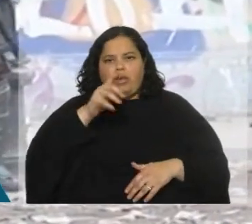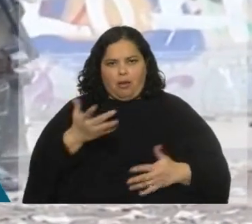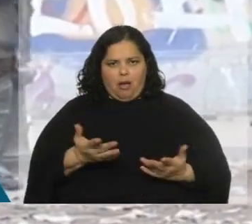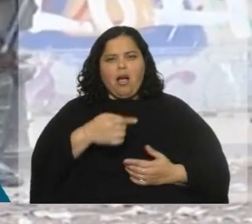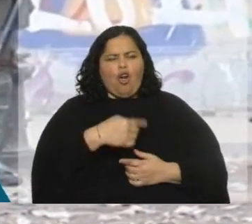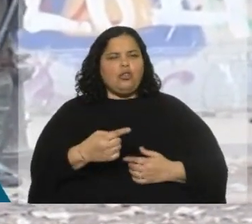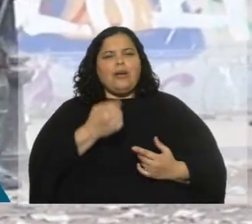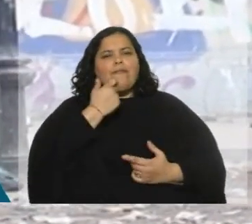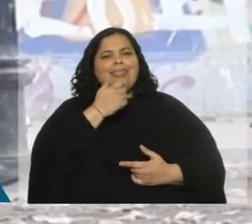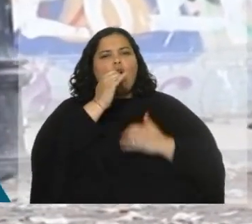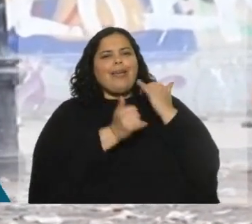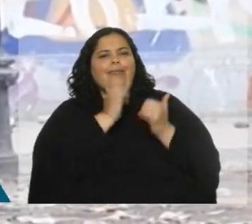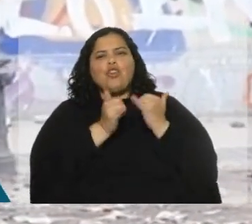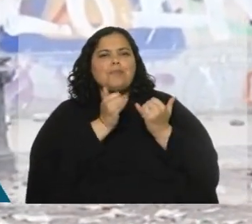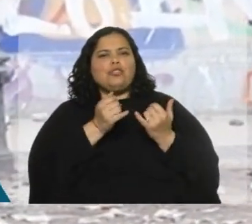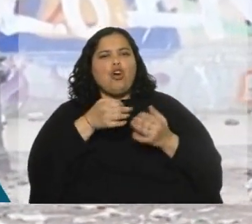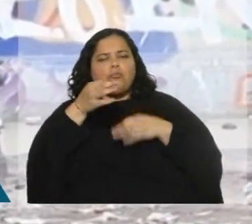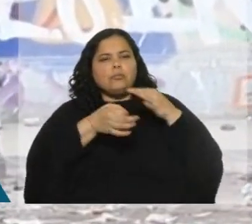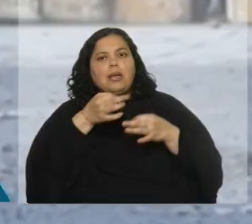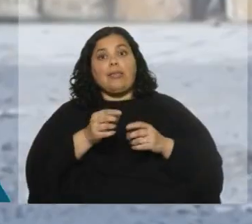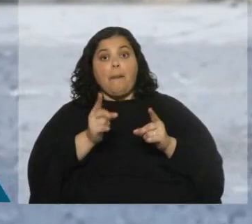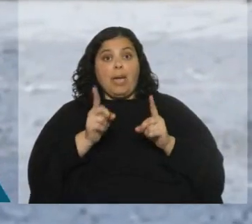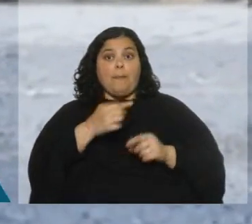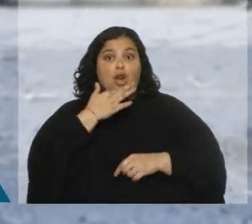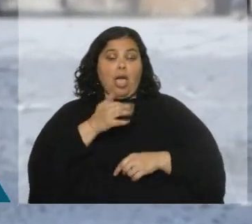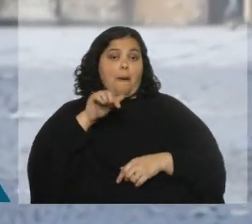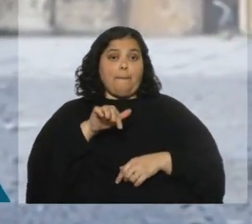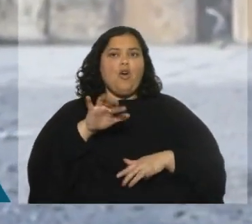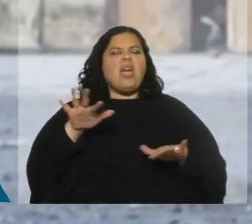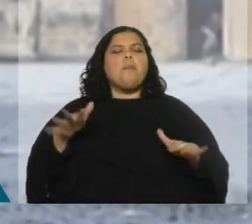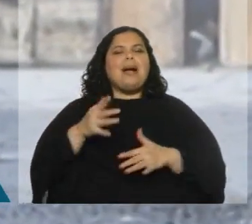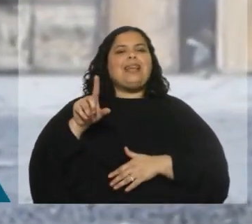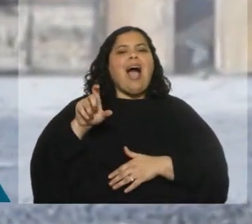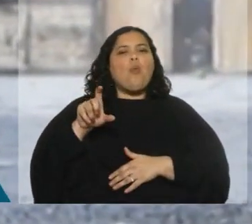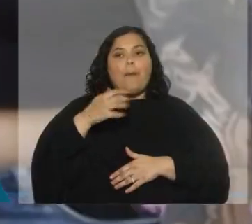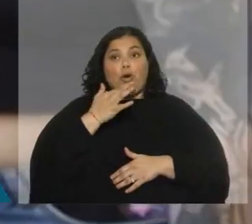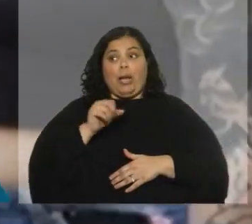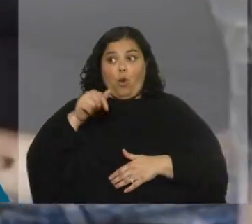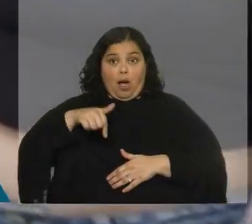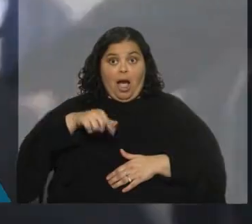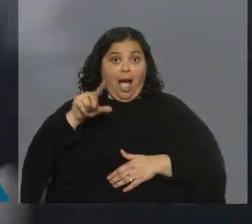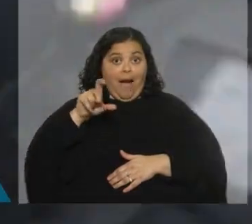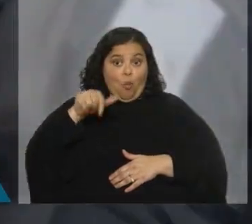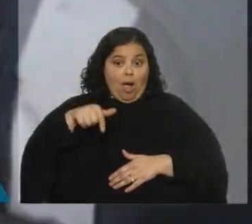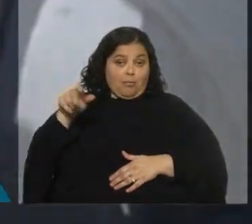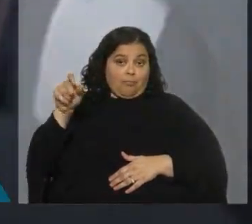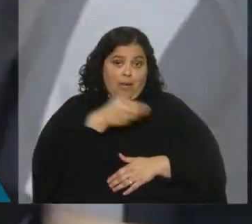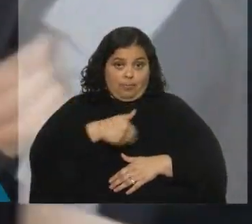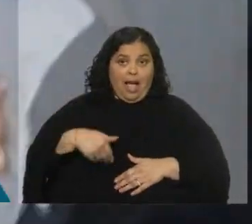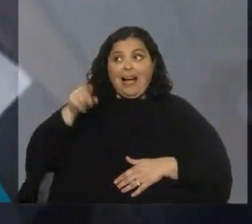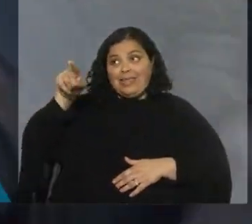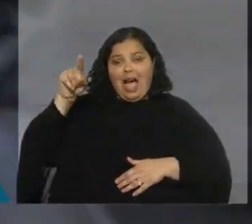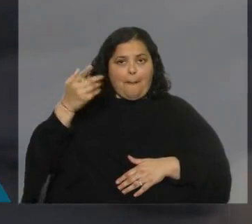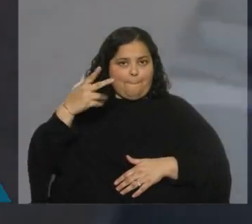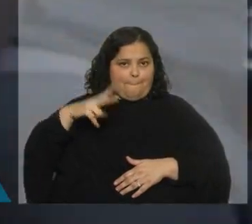con el agua que en Chile, a diferencia de lo que tenemos aquí en Uruguay, está en buena medida en manos de privados. Un montón de